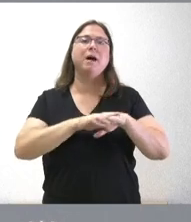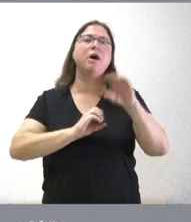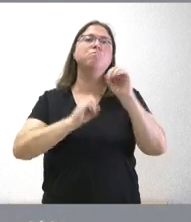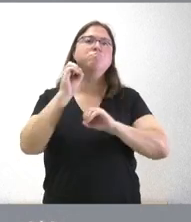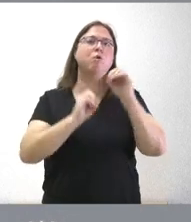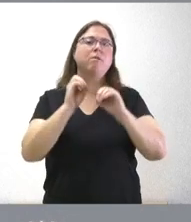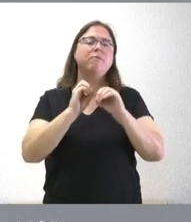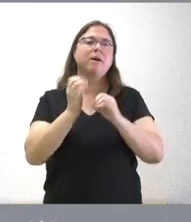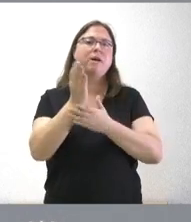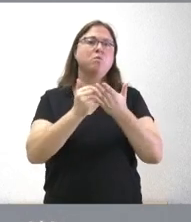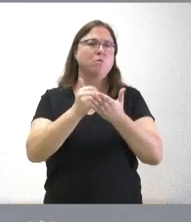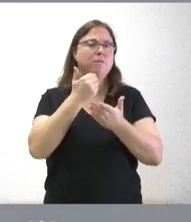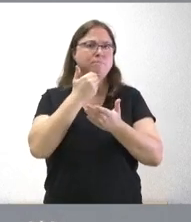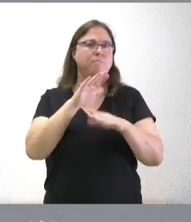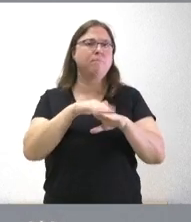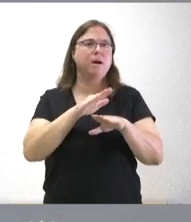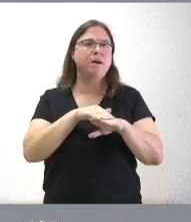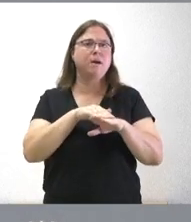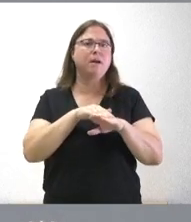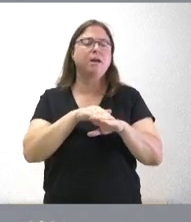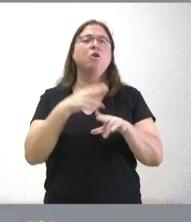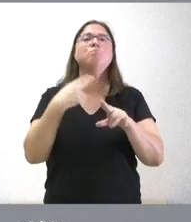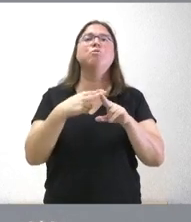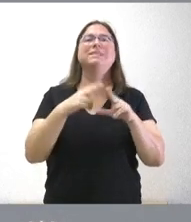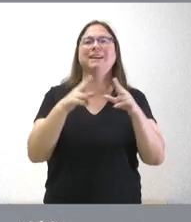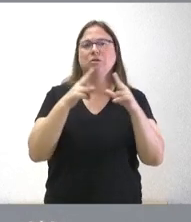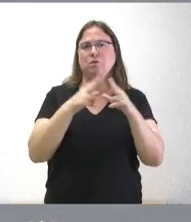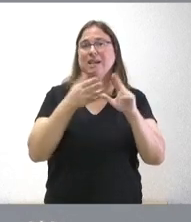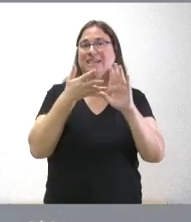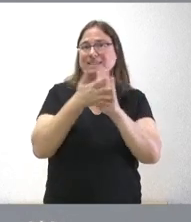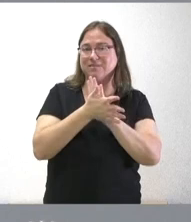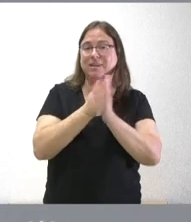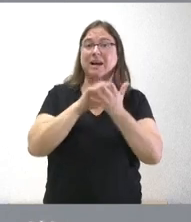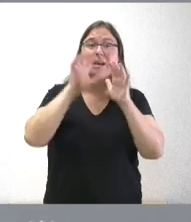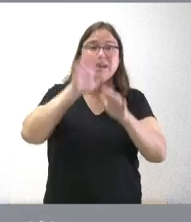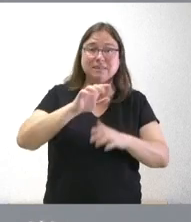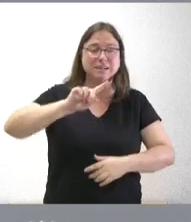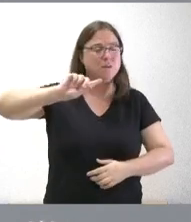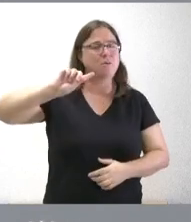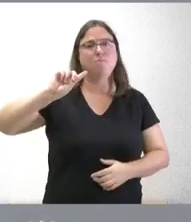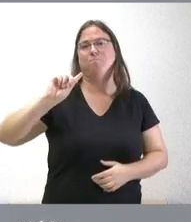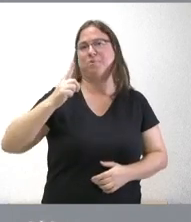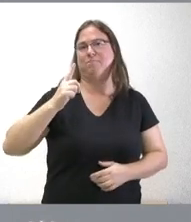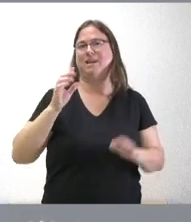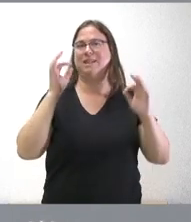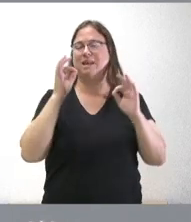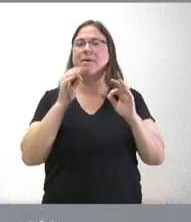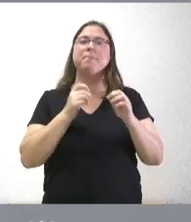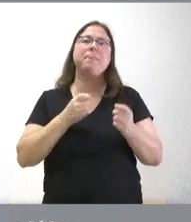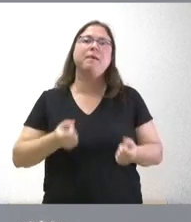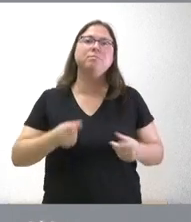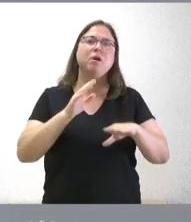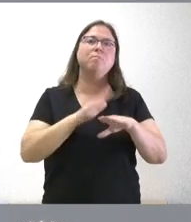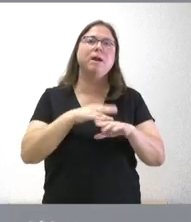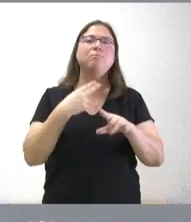presupuesto autonómico destinado a políticas sociales es decir Castilla y León es la primera comunidad autónoma en porcentaje de su presupuesto destinado a las